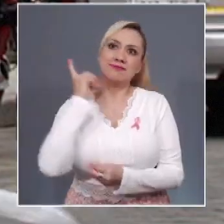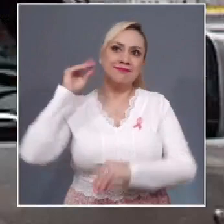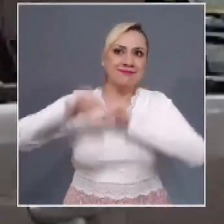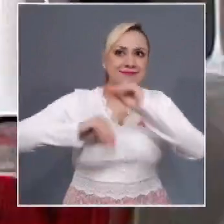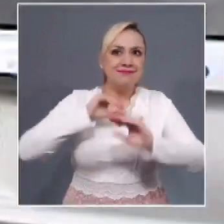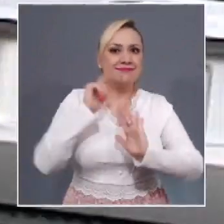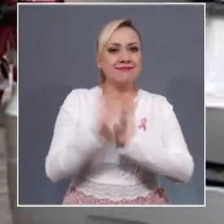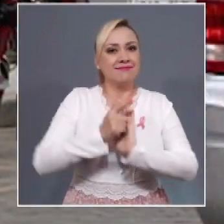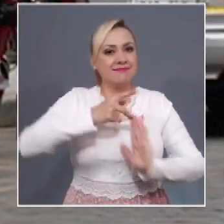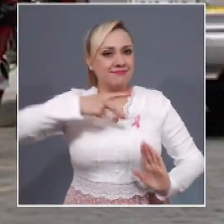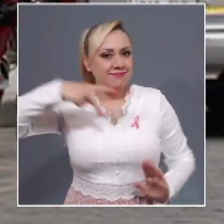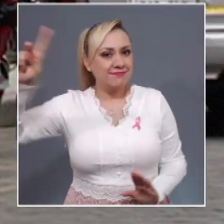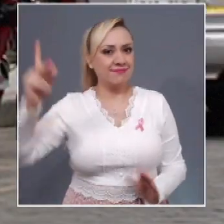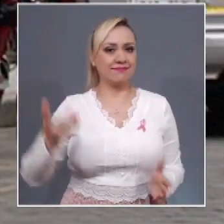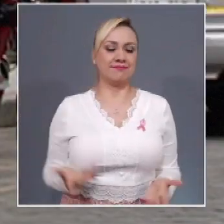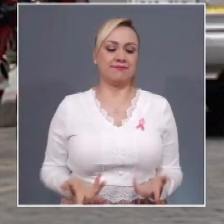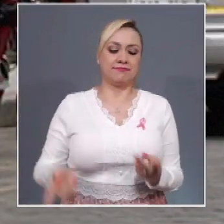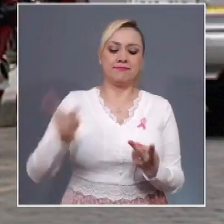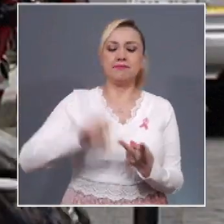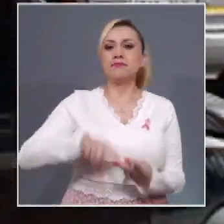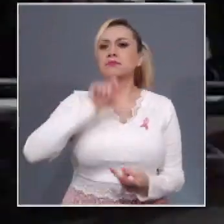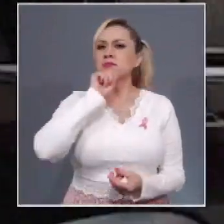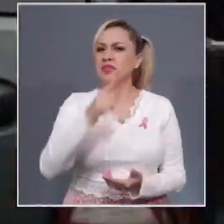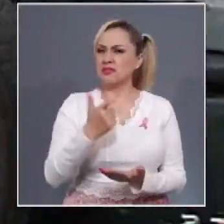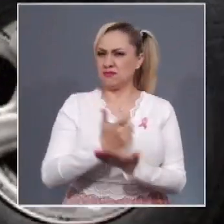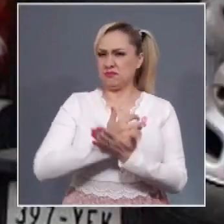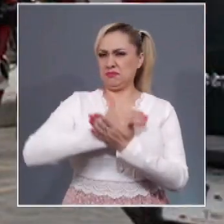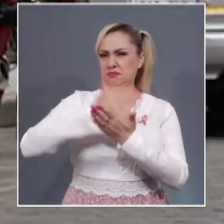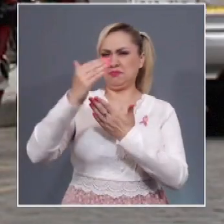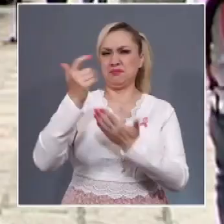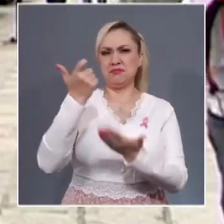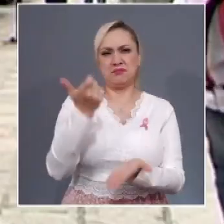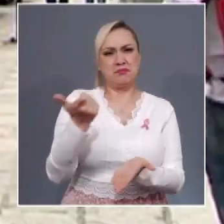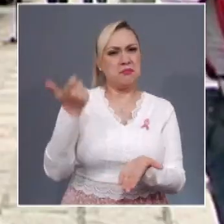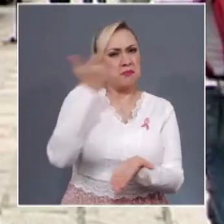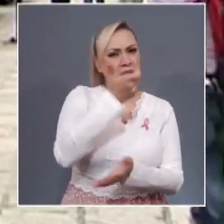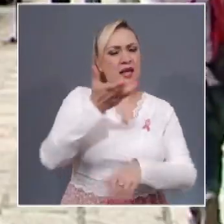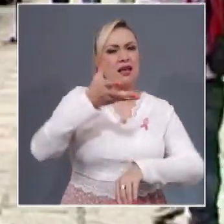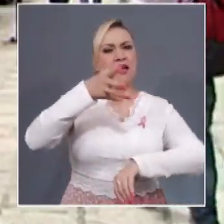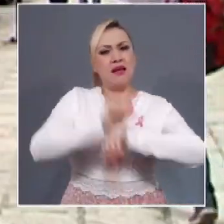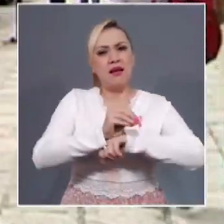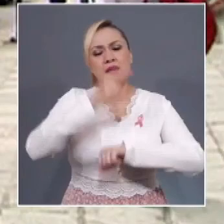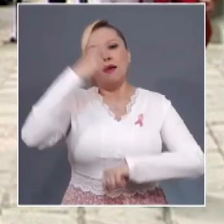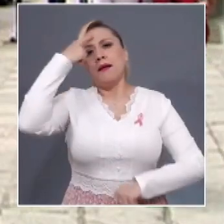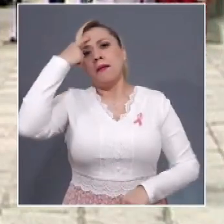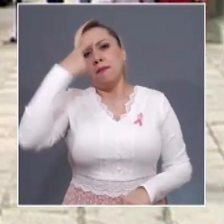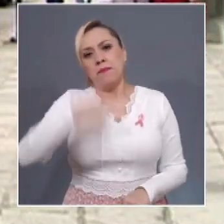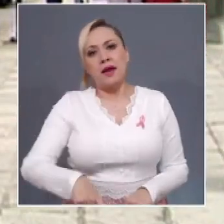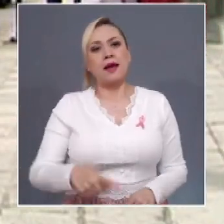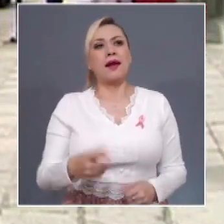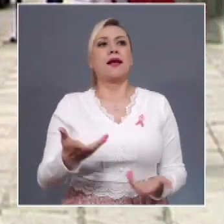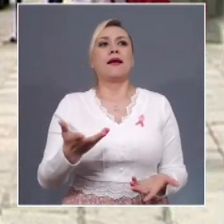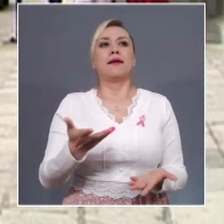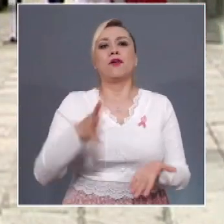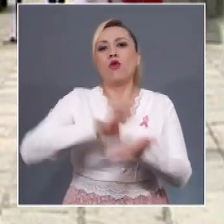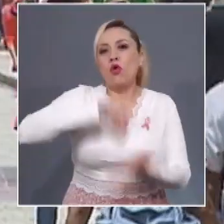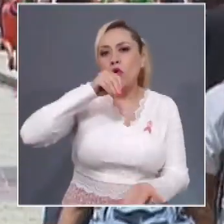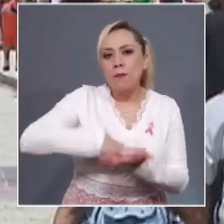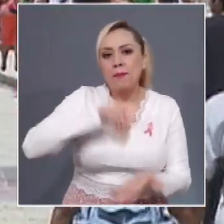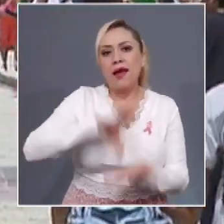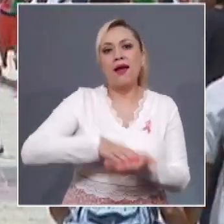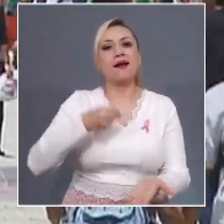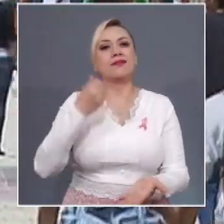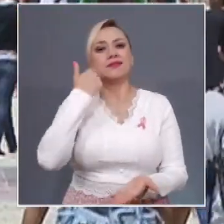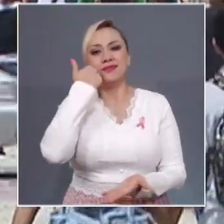establecían cuotas desproporcionadas por servicios relacionados con el acceso a la información por vulnerar este derecho